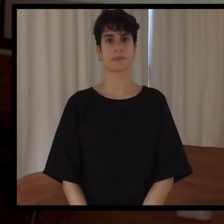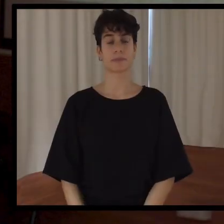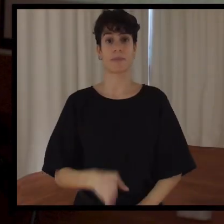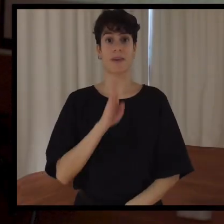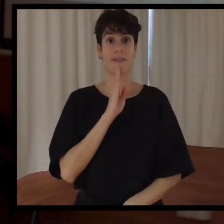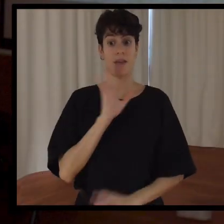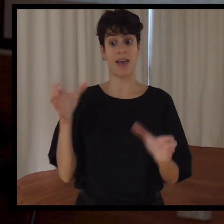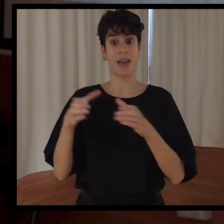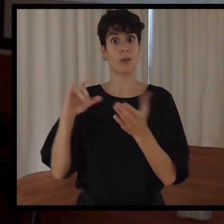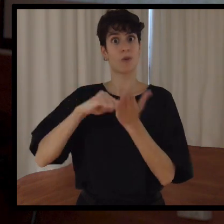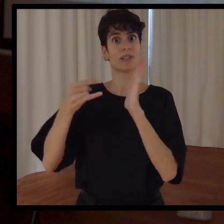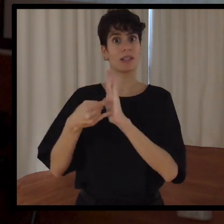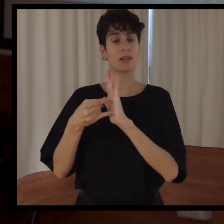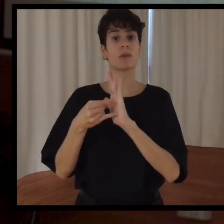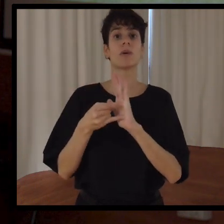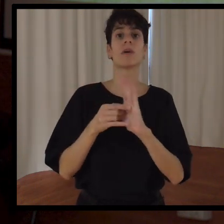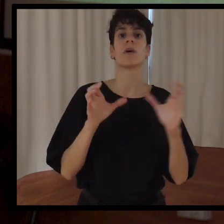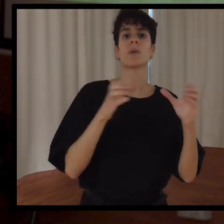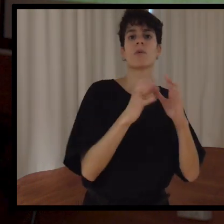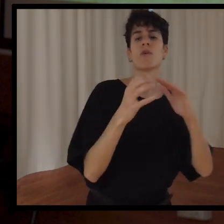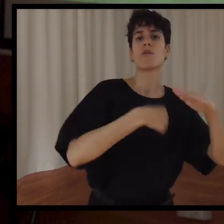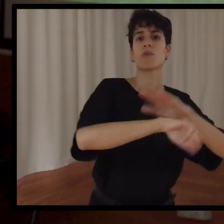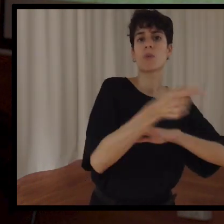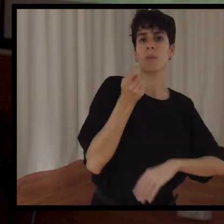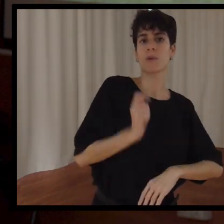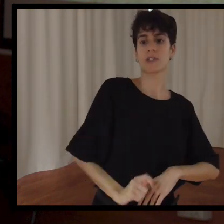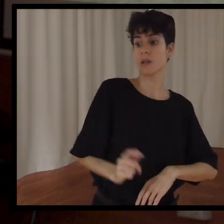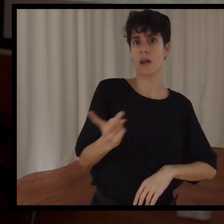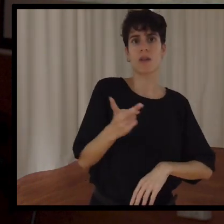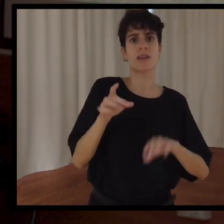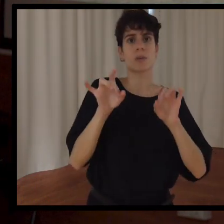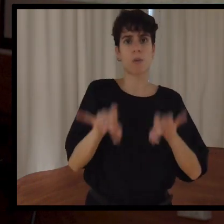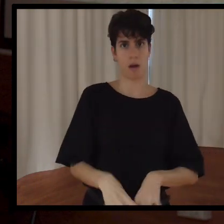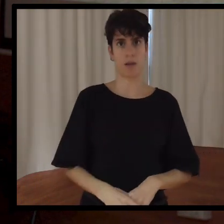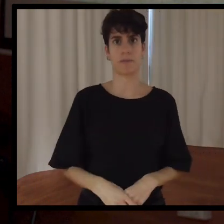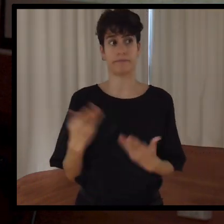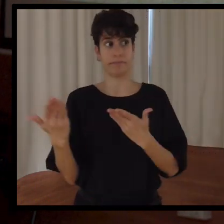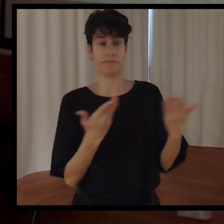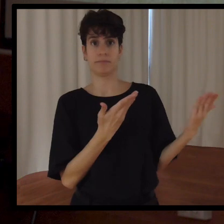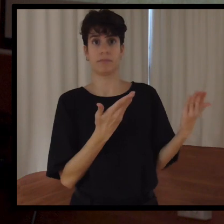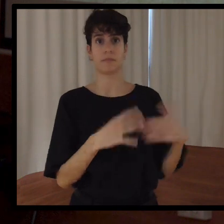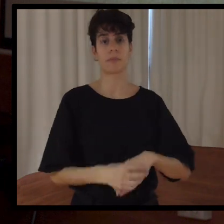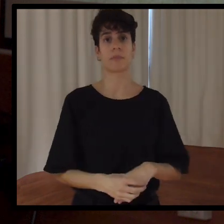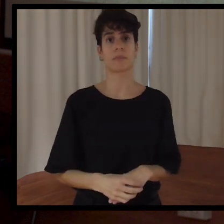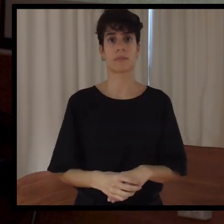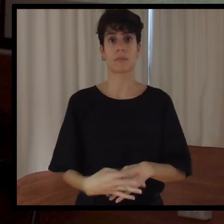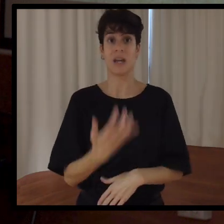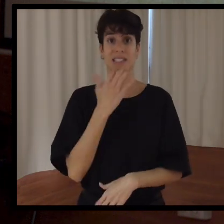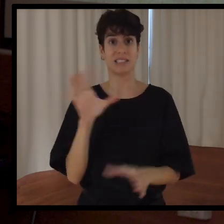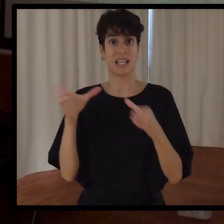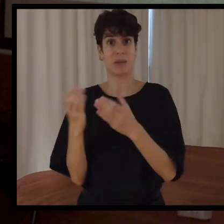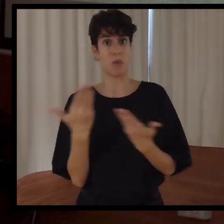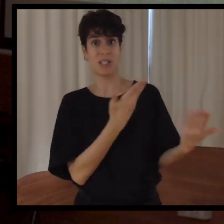el cuerpo técnico era como el de un equipo profesional. Y ahí los tenemos. Porque realmente, yo sin todo este cuerpo técnico que tenemos,